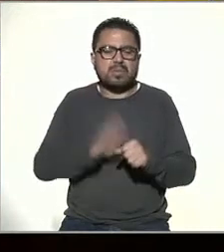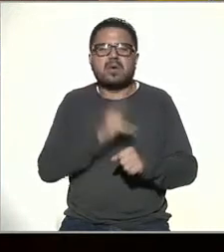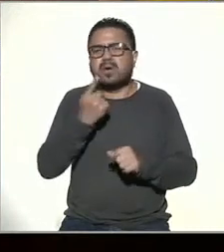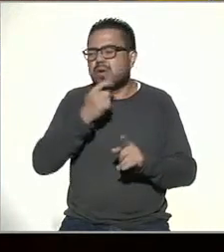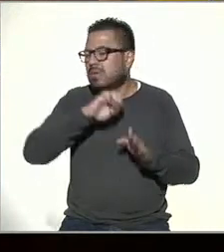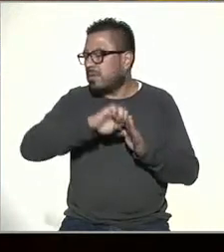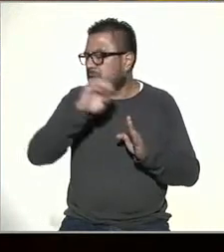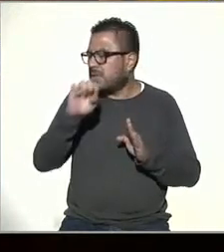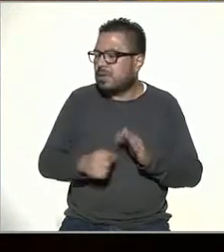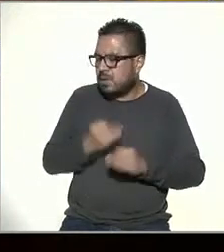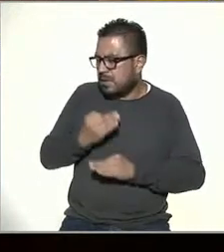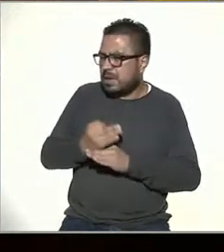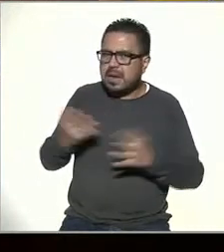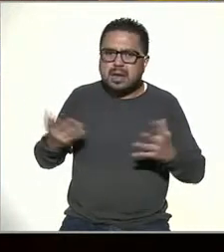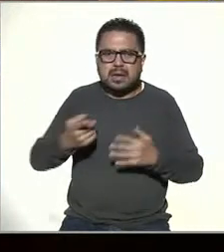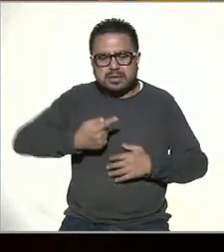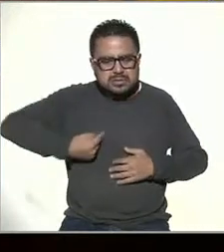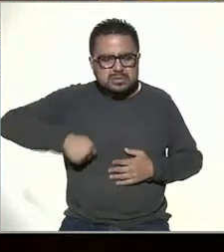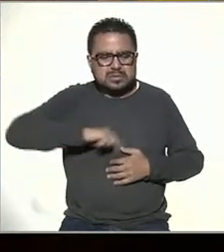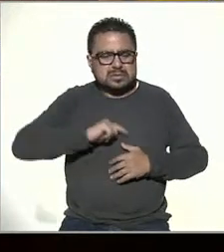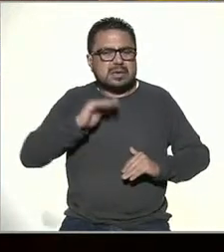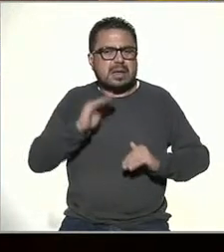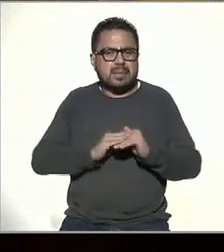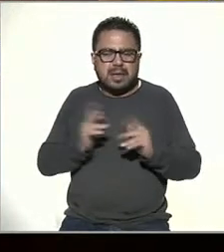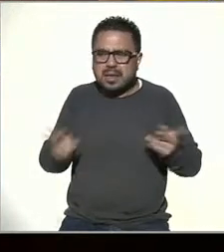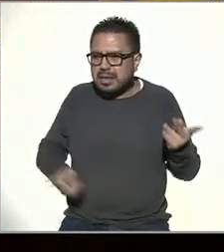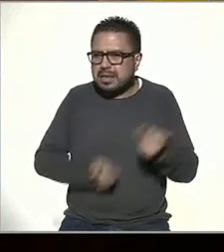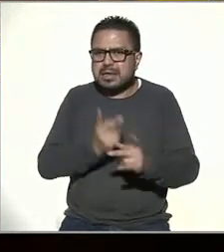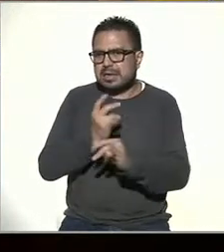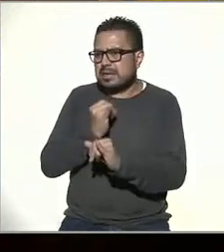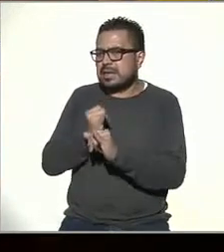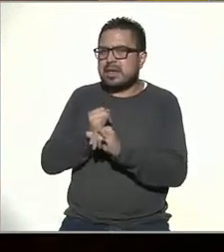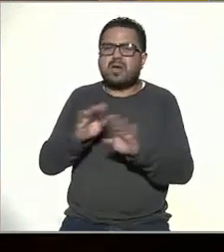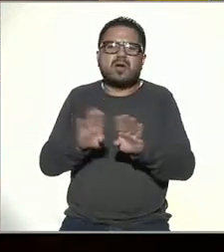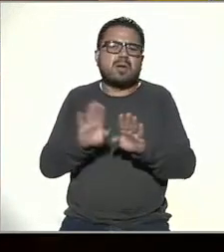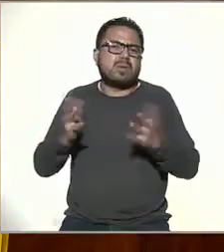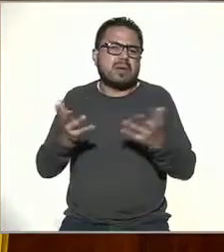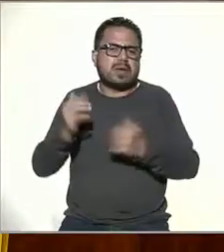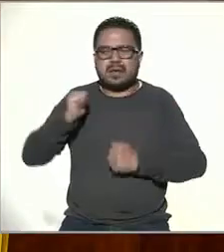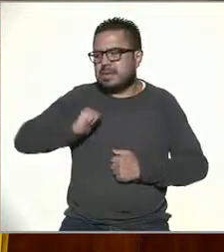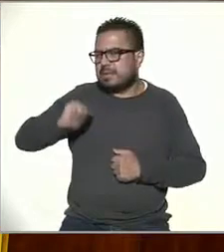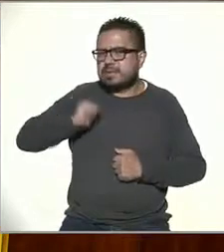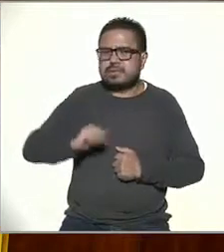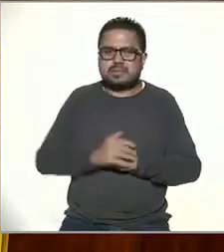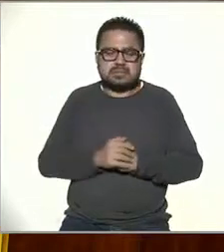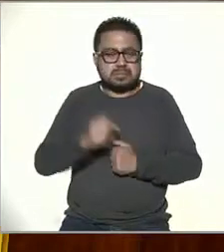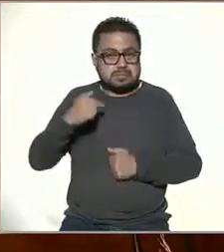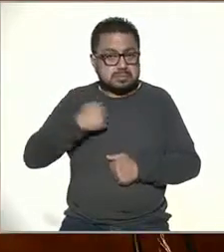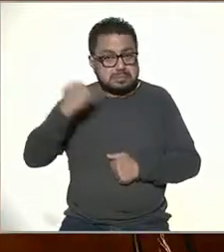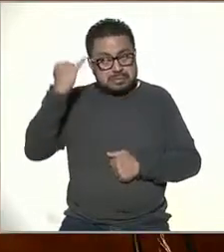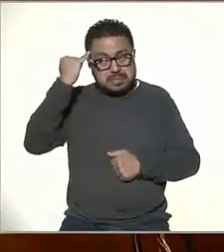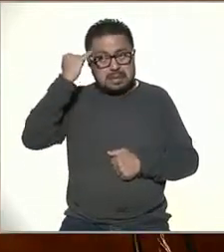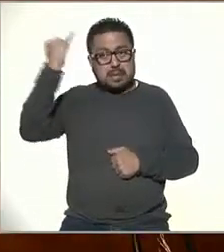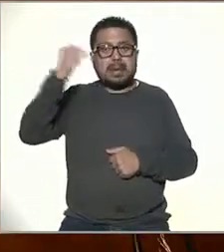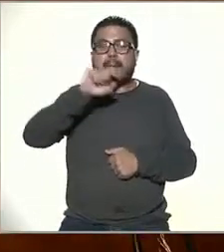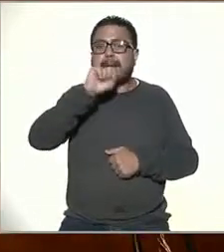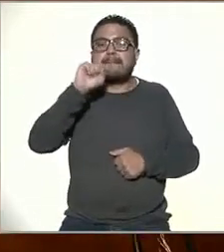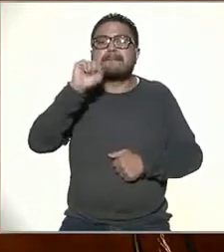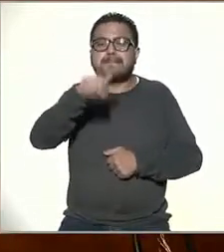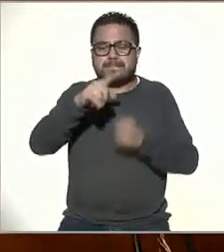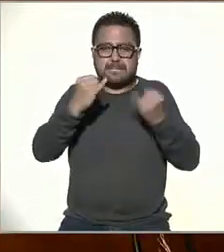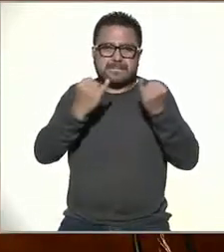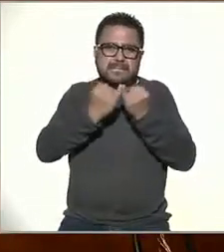por ejemplo, nosotros hacemos encuestas más electrónicas que lo que hacíamos antes. Y me imagino que también para